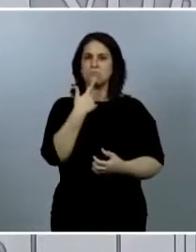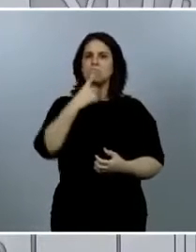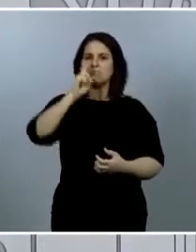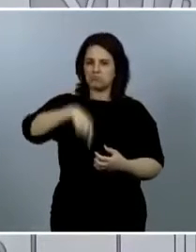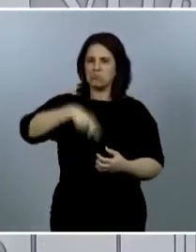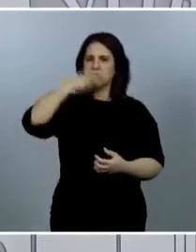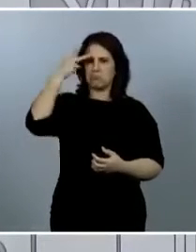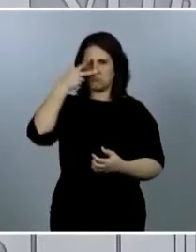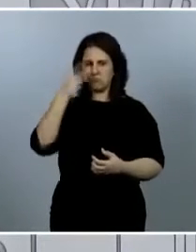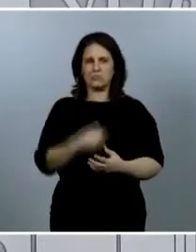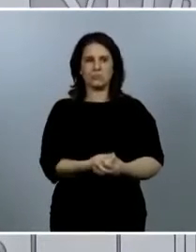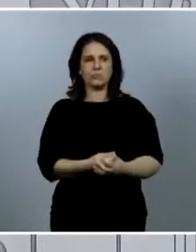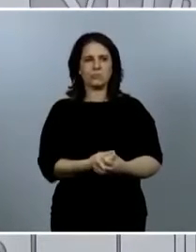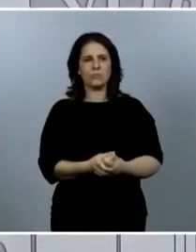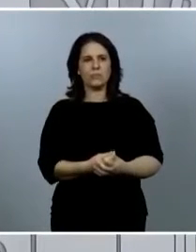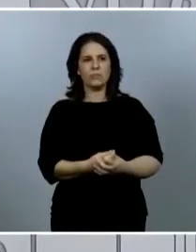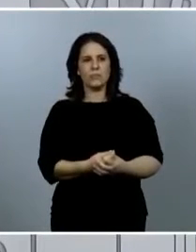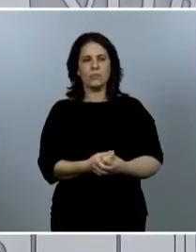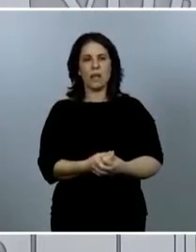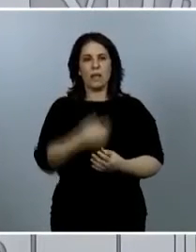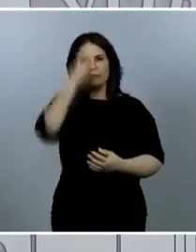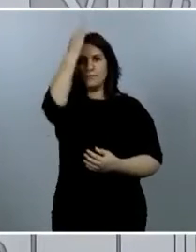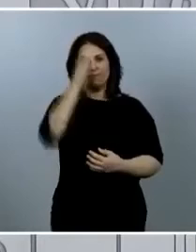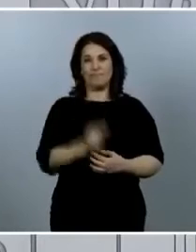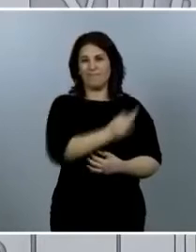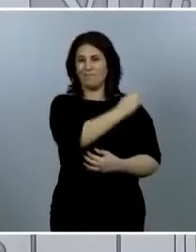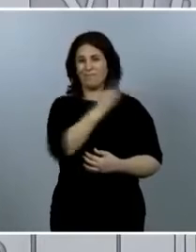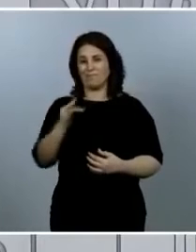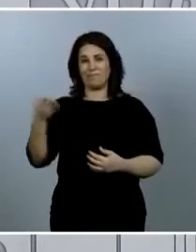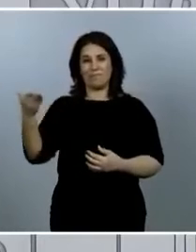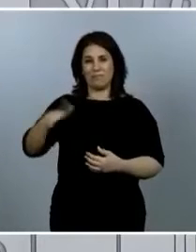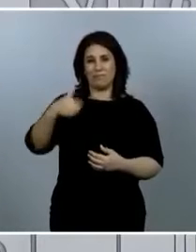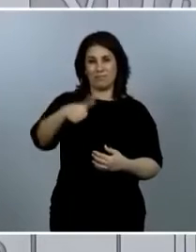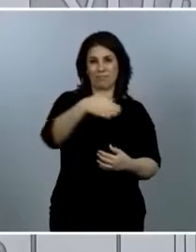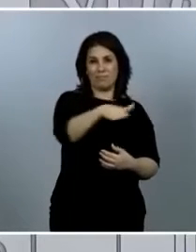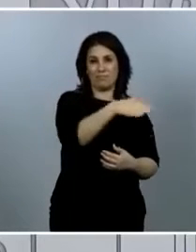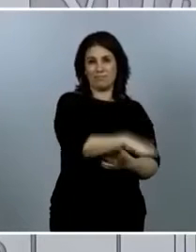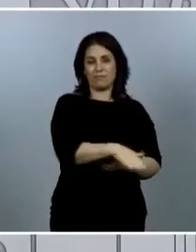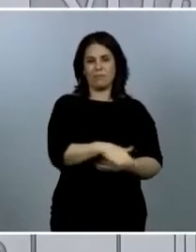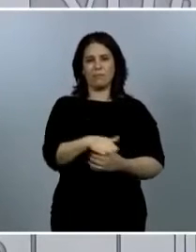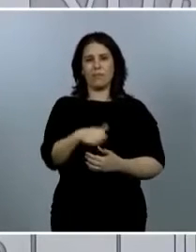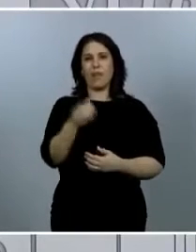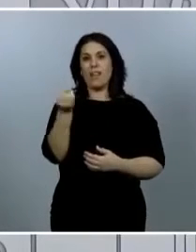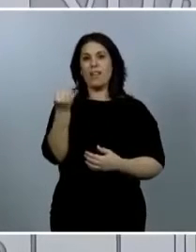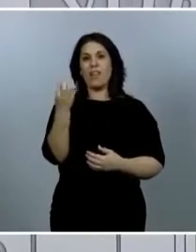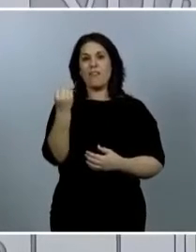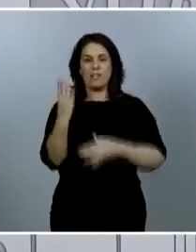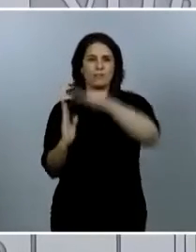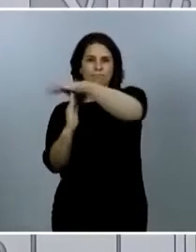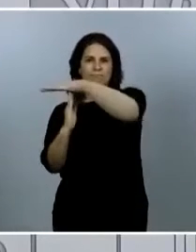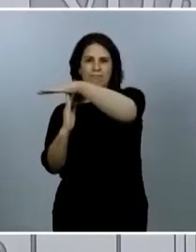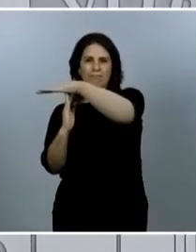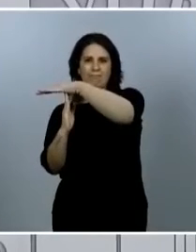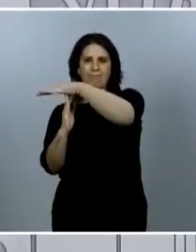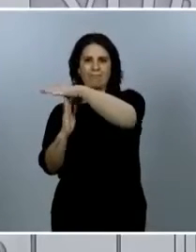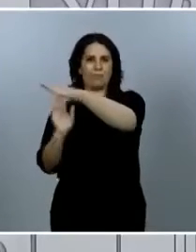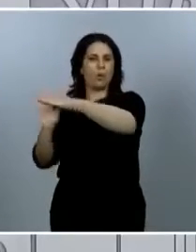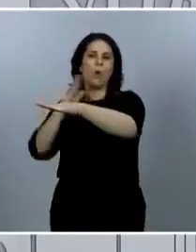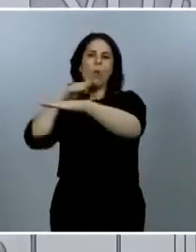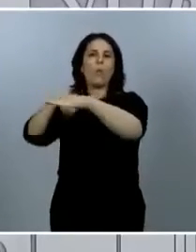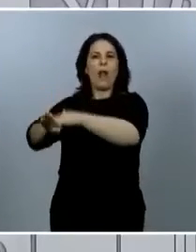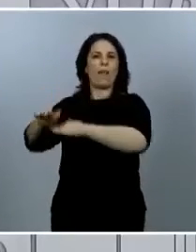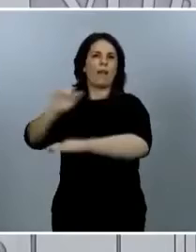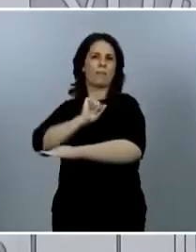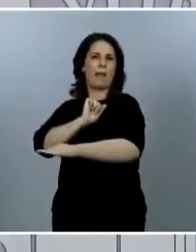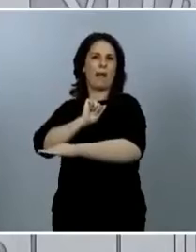El total de fallecidos ya saben que son cifras que están congeladas a la espera de terminar de revisar los datos de